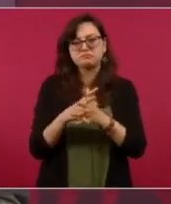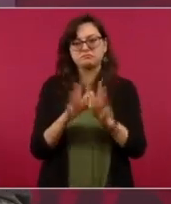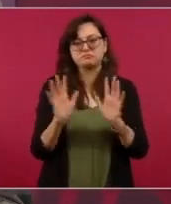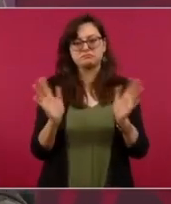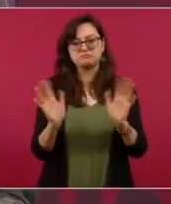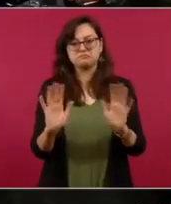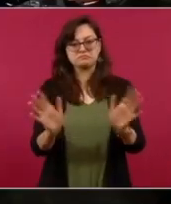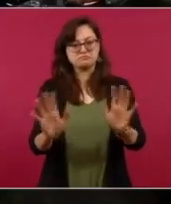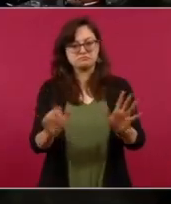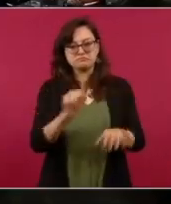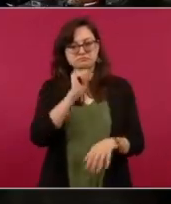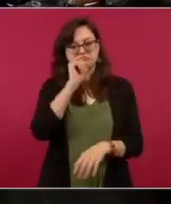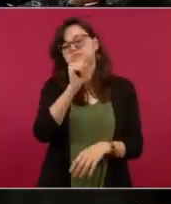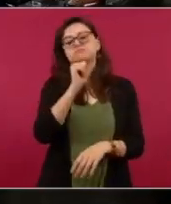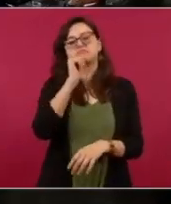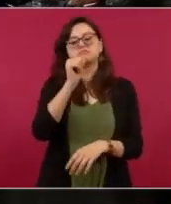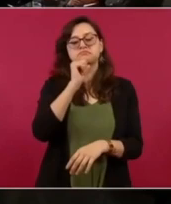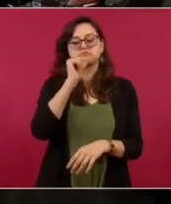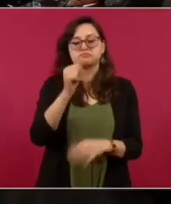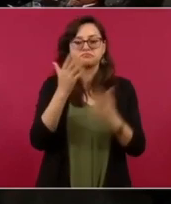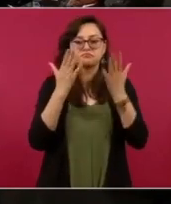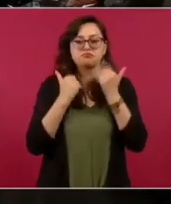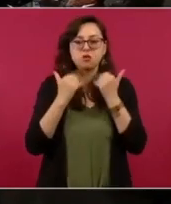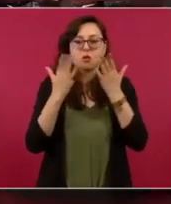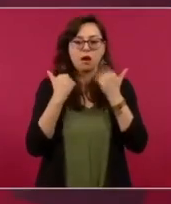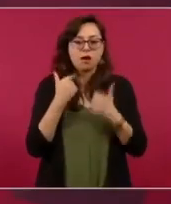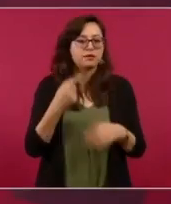armada o la violencia